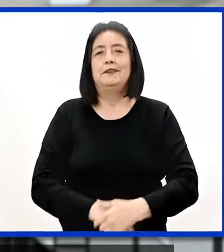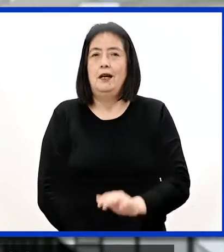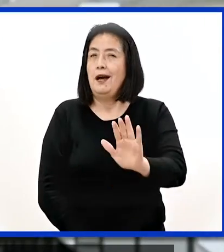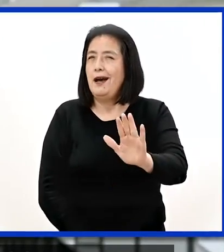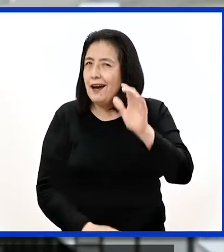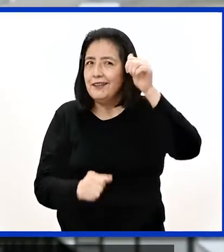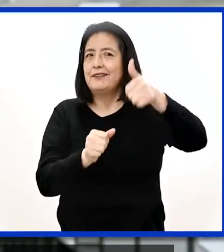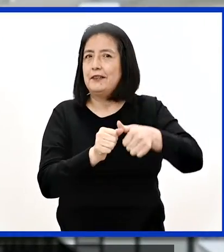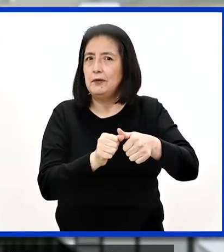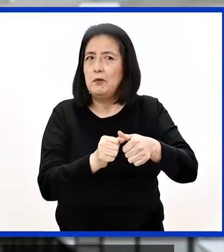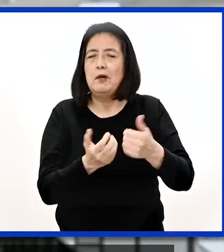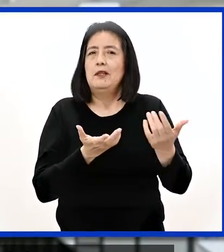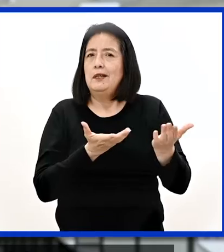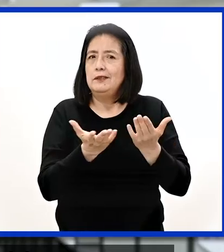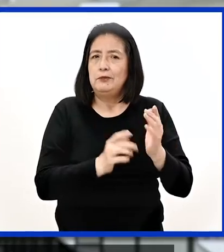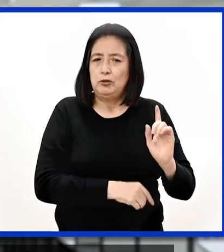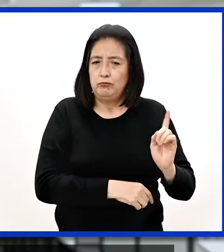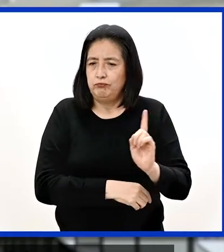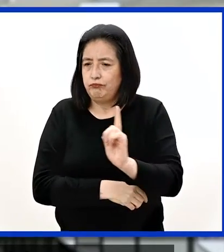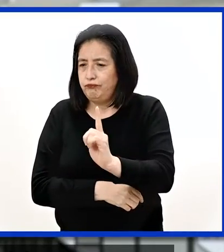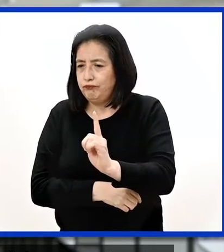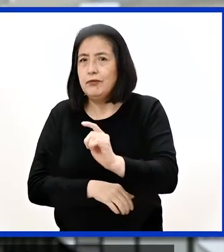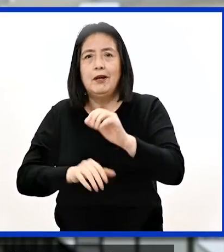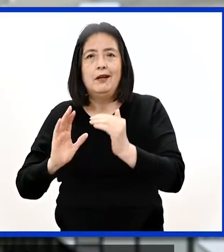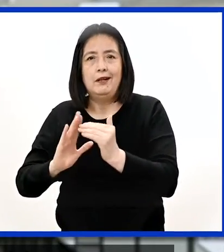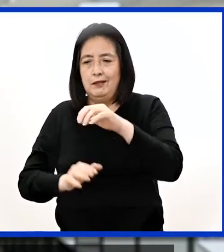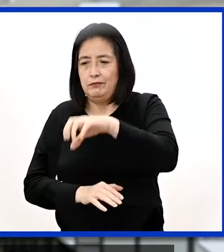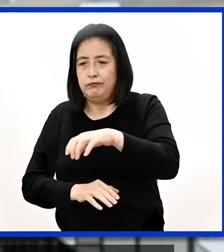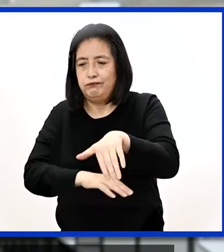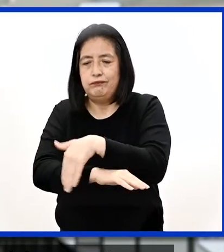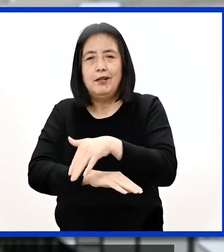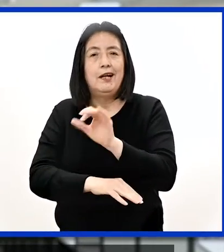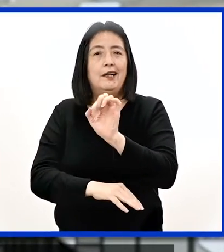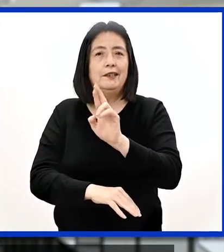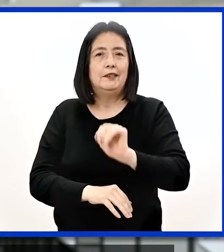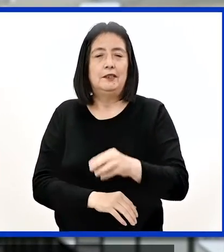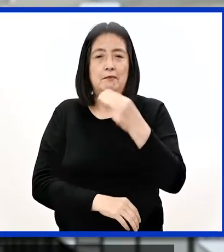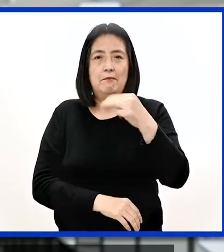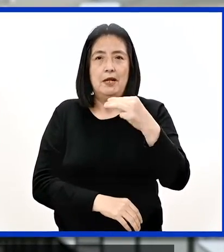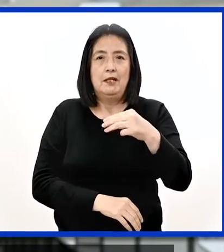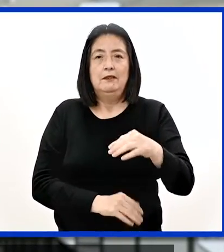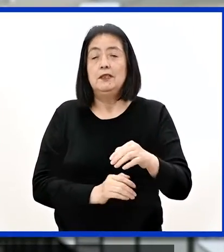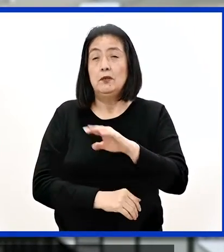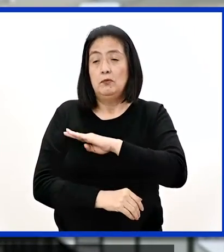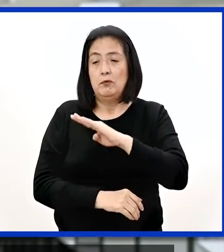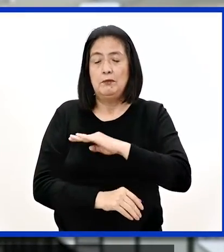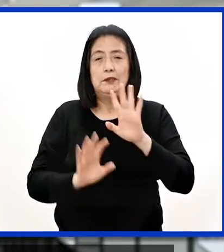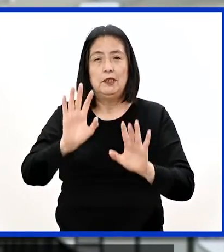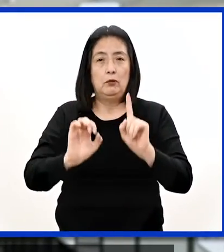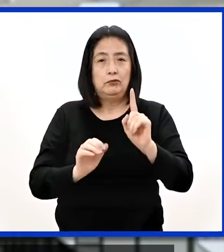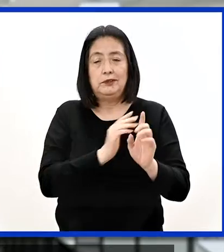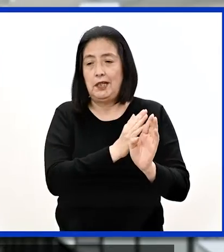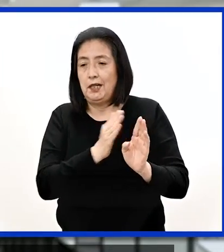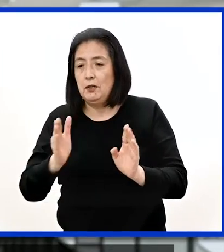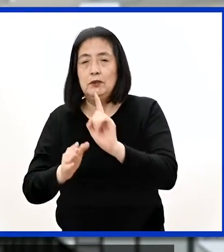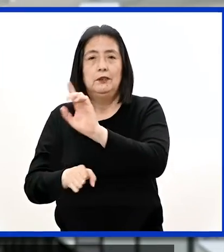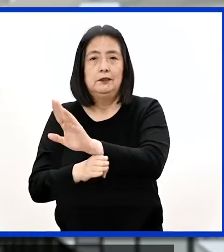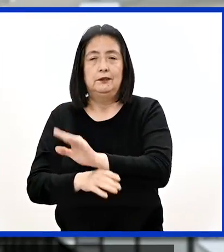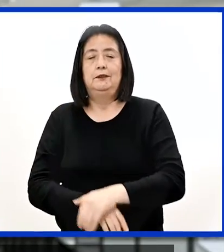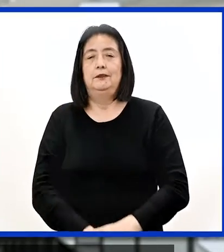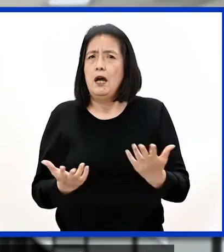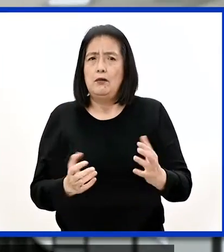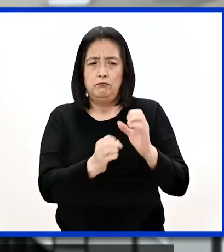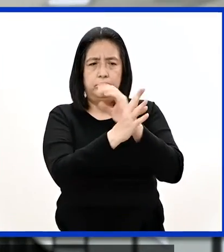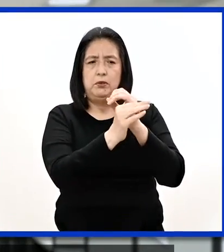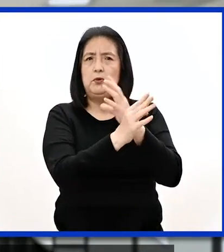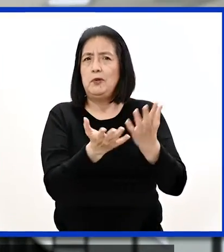exportar. Recuerda que la atención presencial en nuestra sede de Arenales son los martes y jueves de 11 de la mañana a 1 de